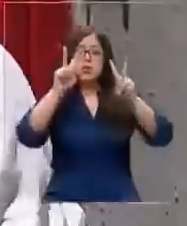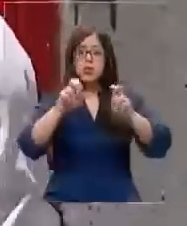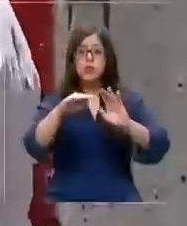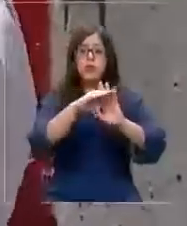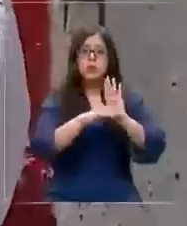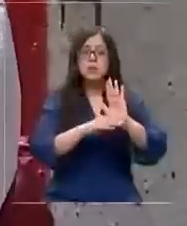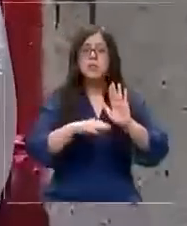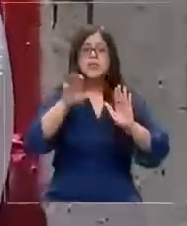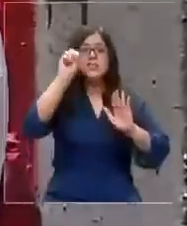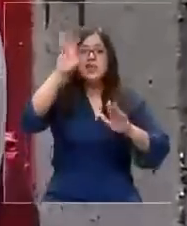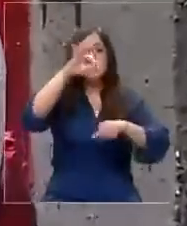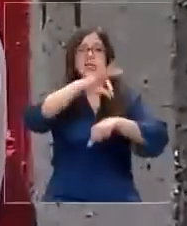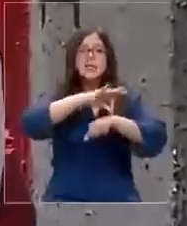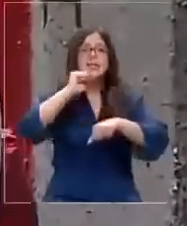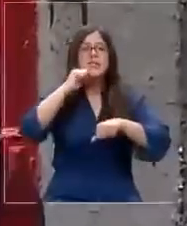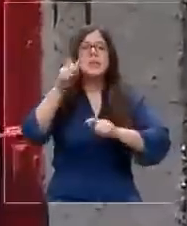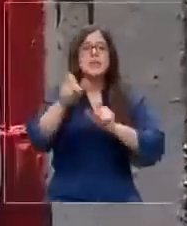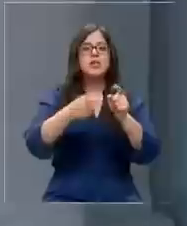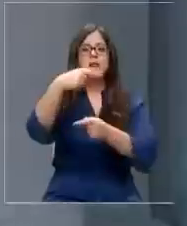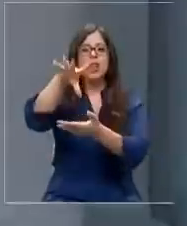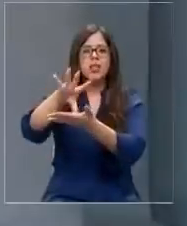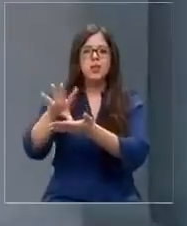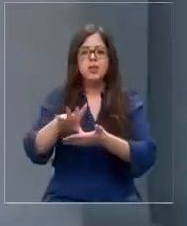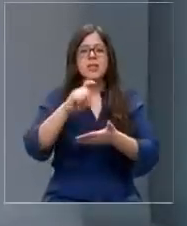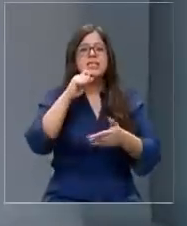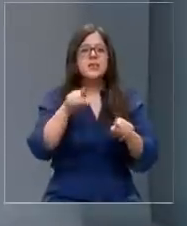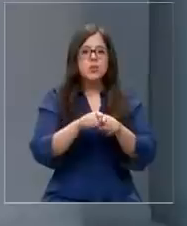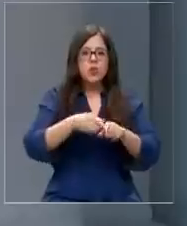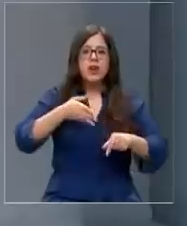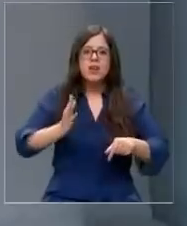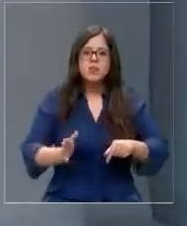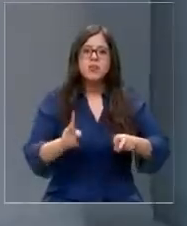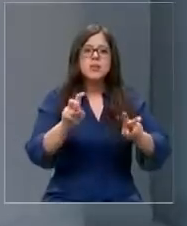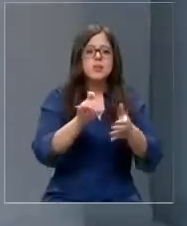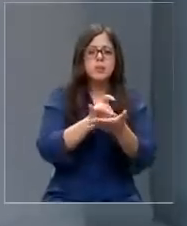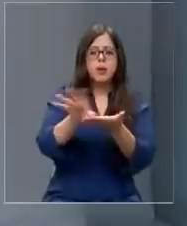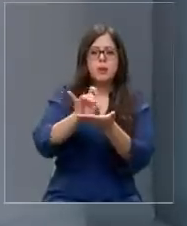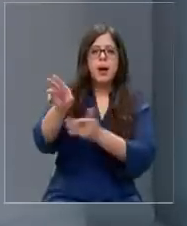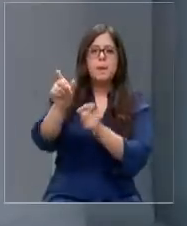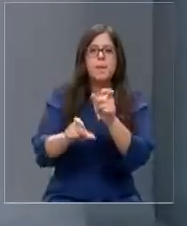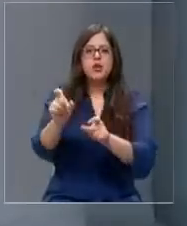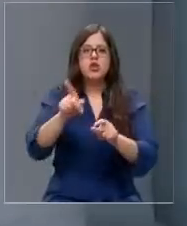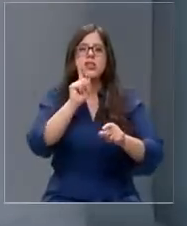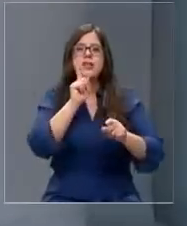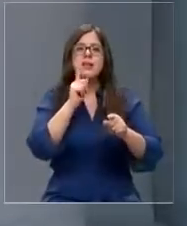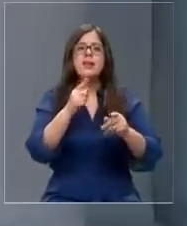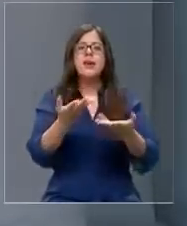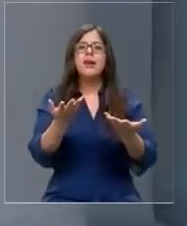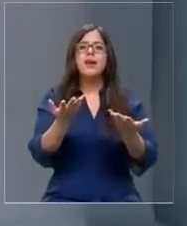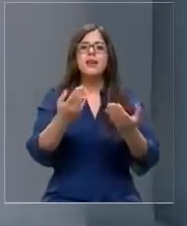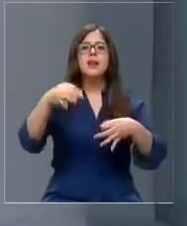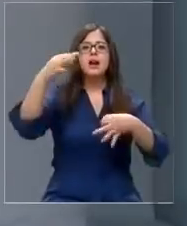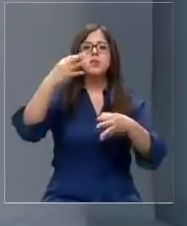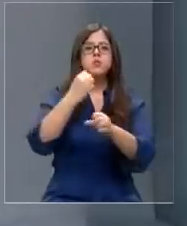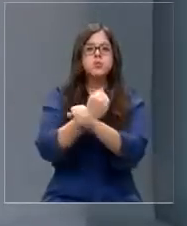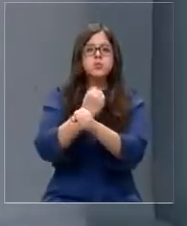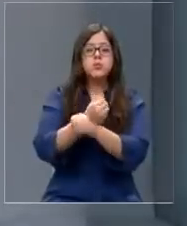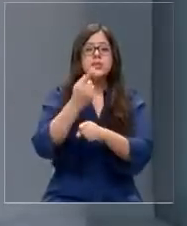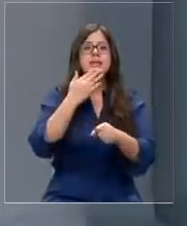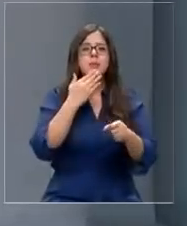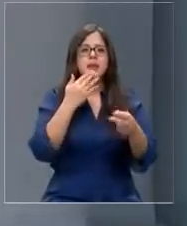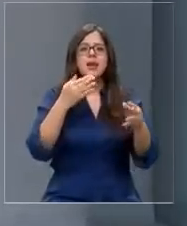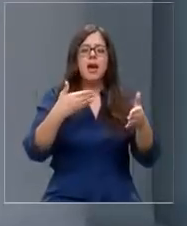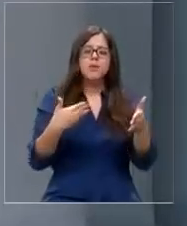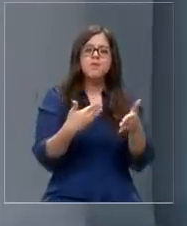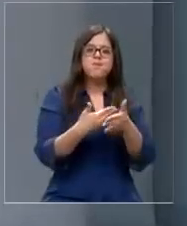prioritaria de Sitges es el de la migración, donde aseguró que continuarán las deportaciones de quienes tengan antecedentes penales, pero con estricto apego a los